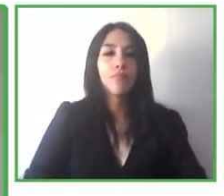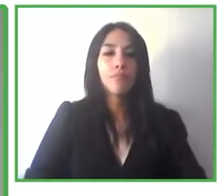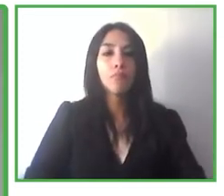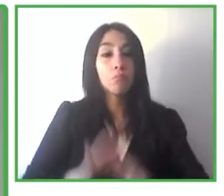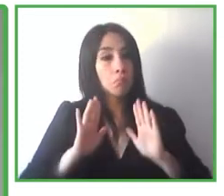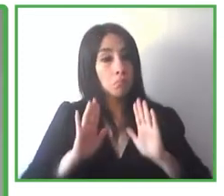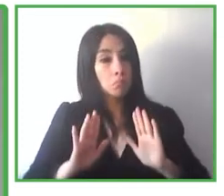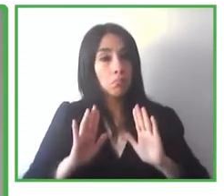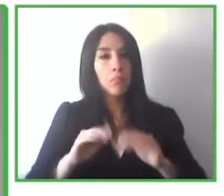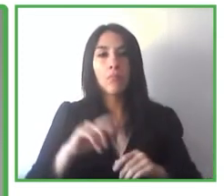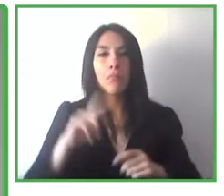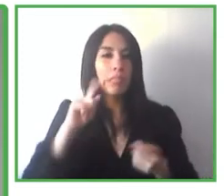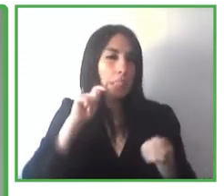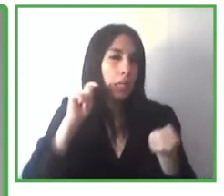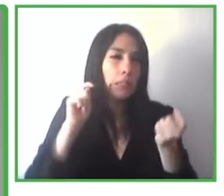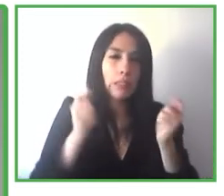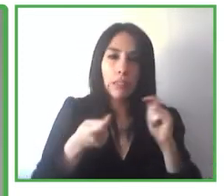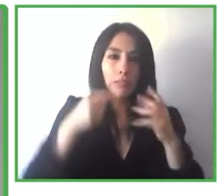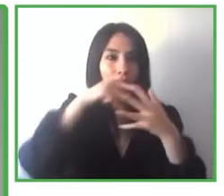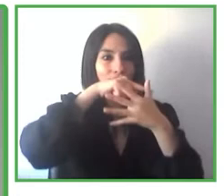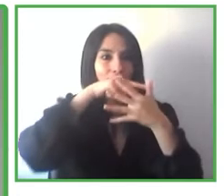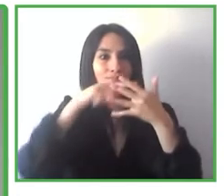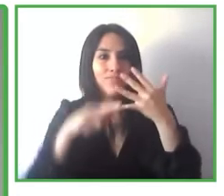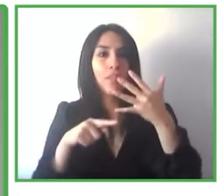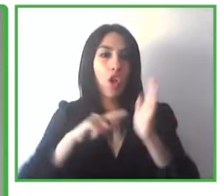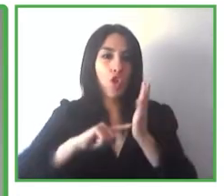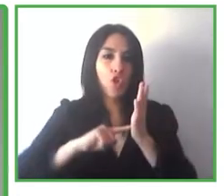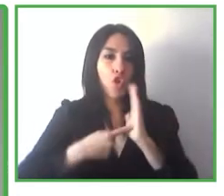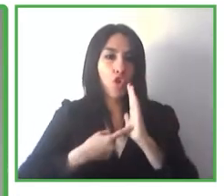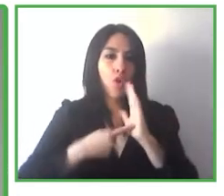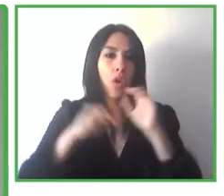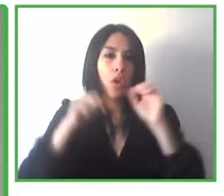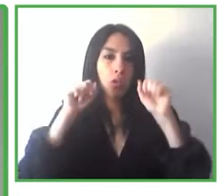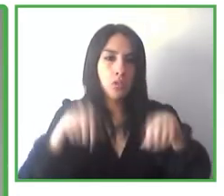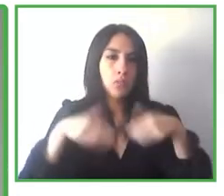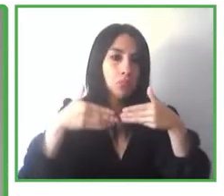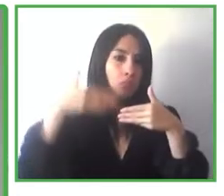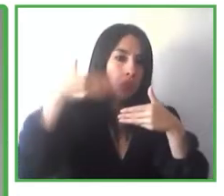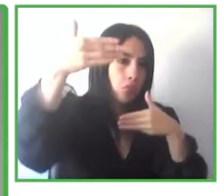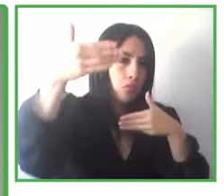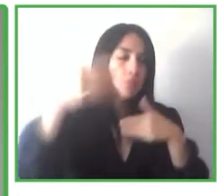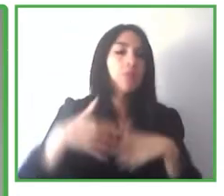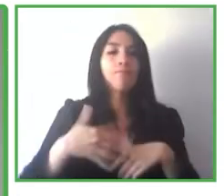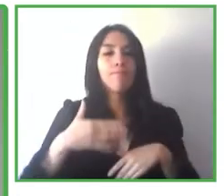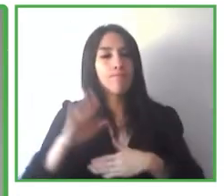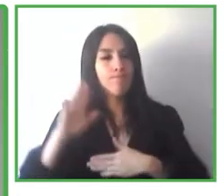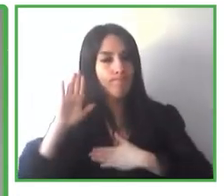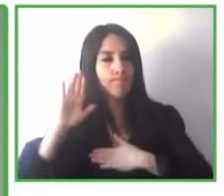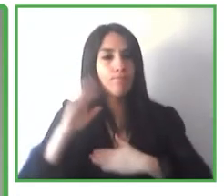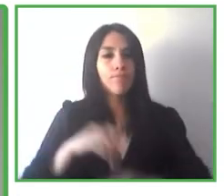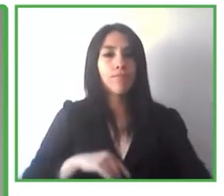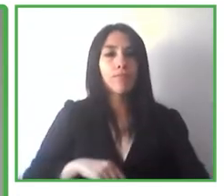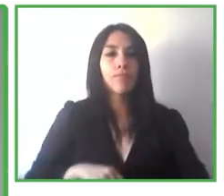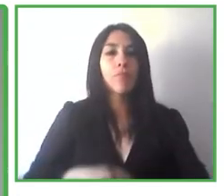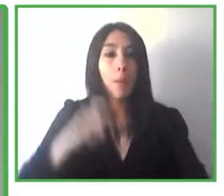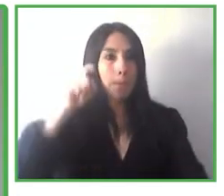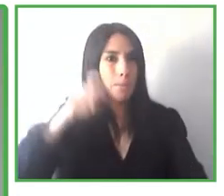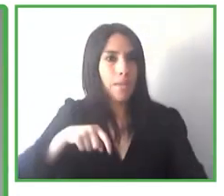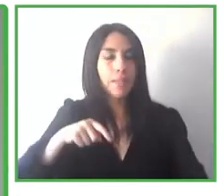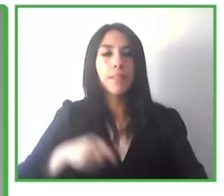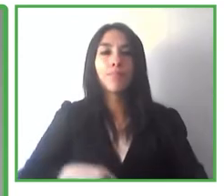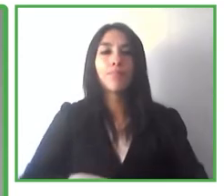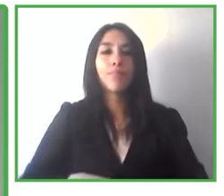promesa, es muy importante que todas estas tecnologías puedan ponerse adecuadamente al servicio de todas estas